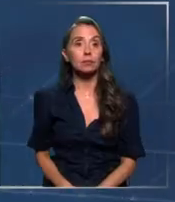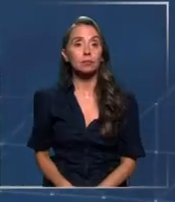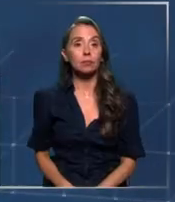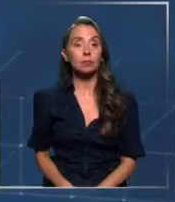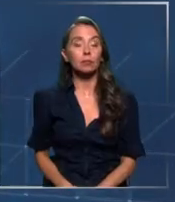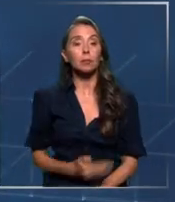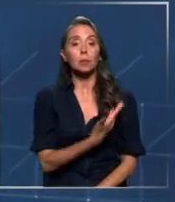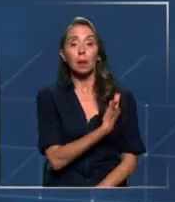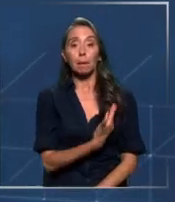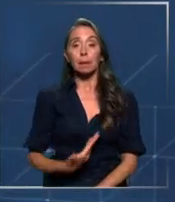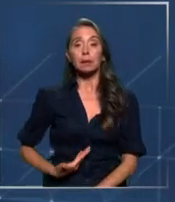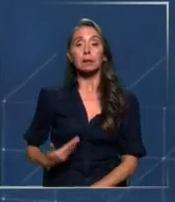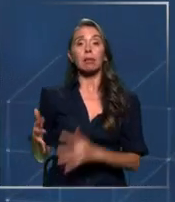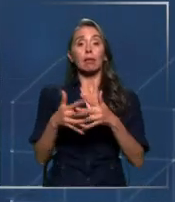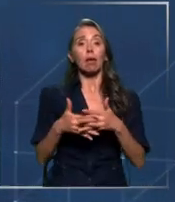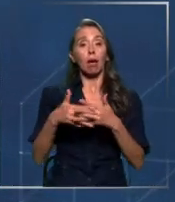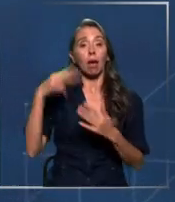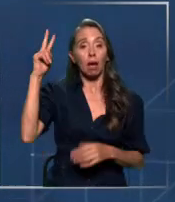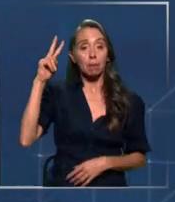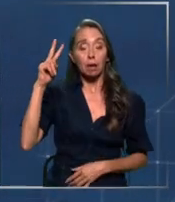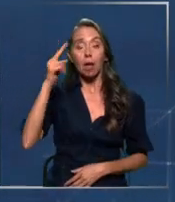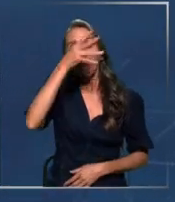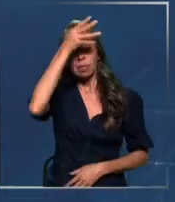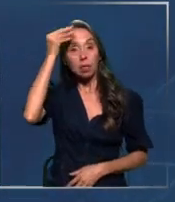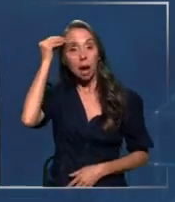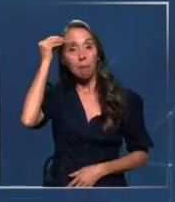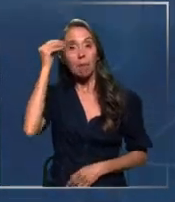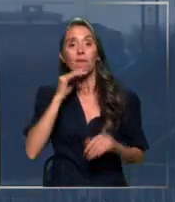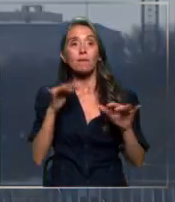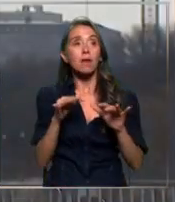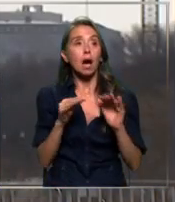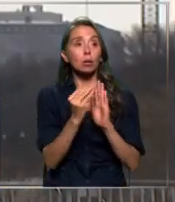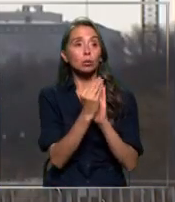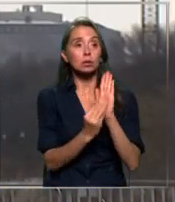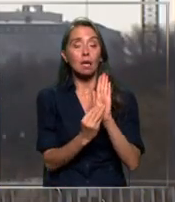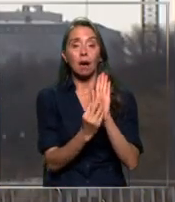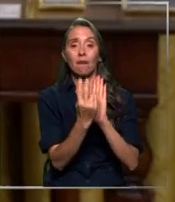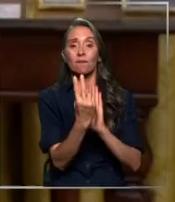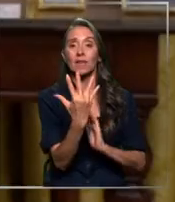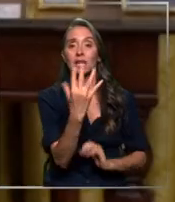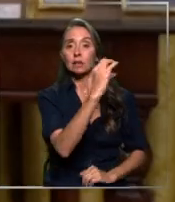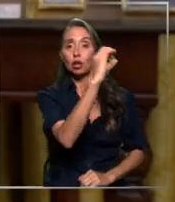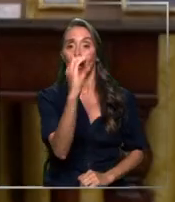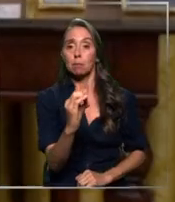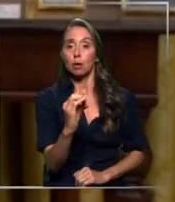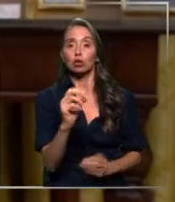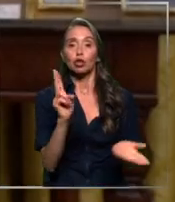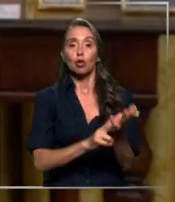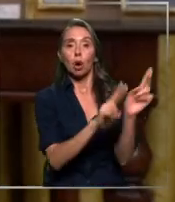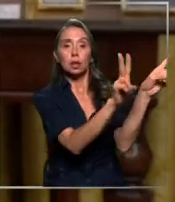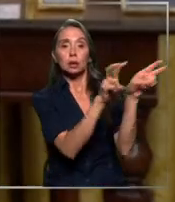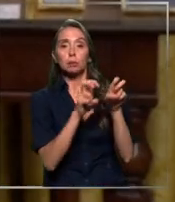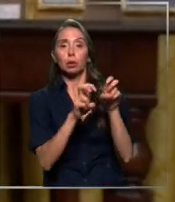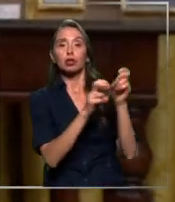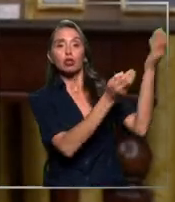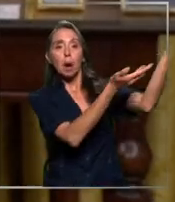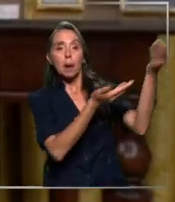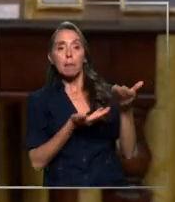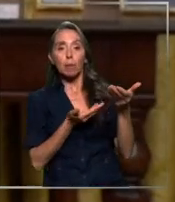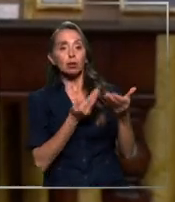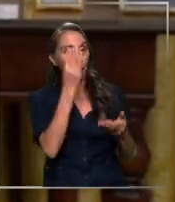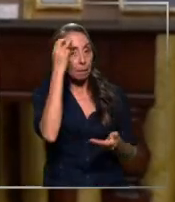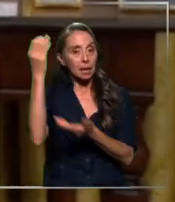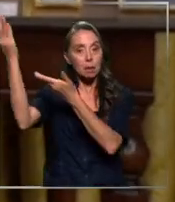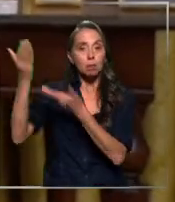El presidente de Estados Unidos, Donald Trump, anunció la aplicación del 25% de aranceles a importaciones de México